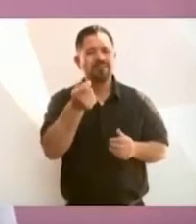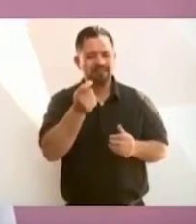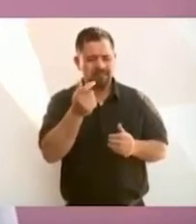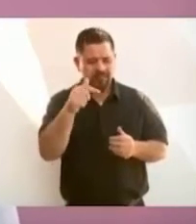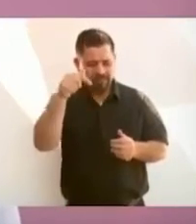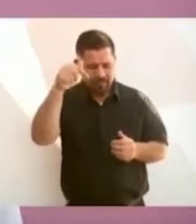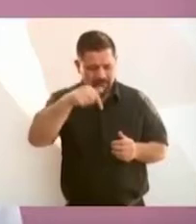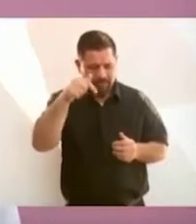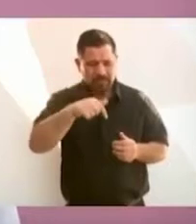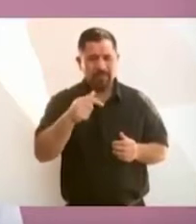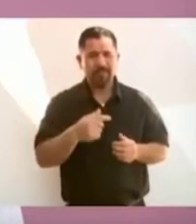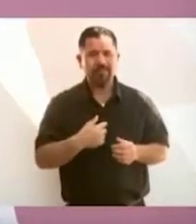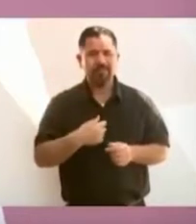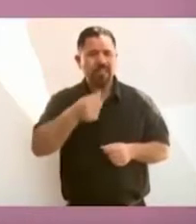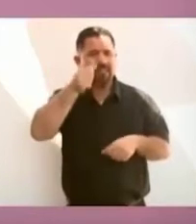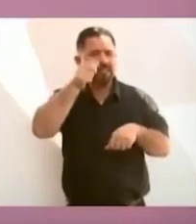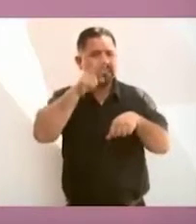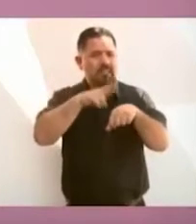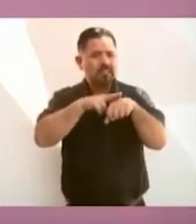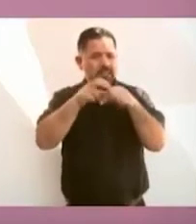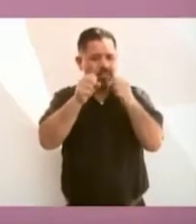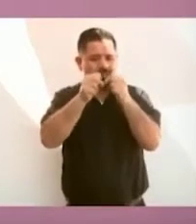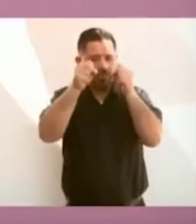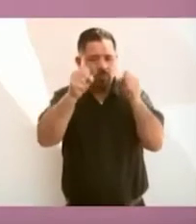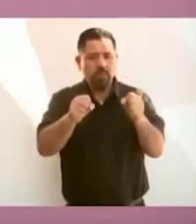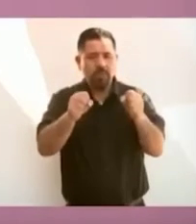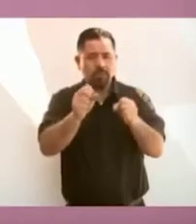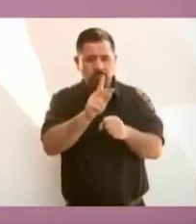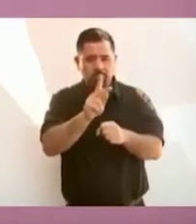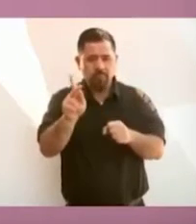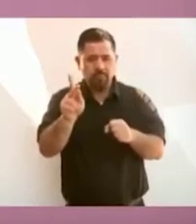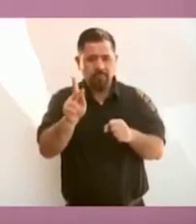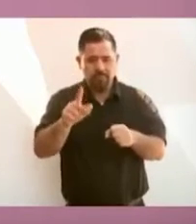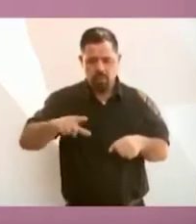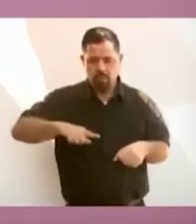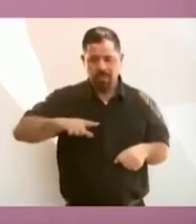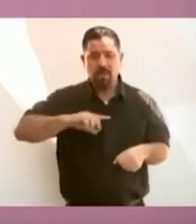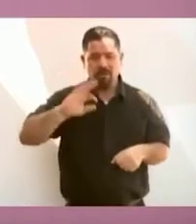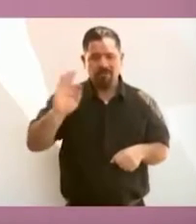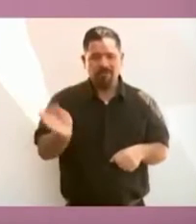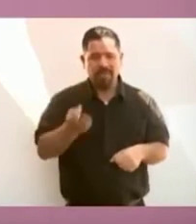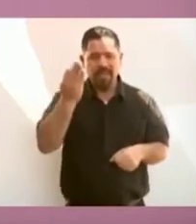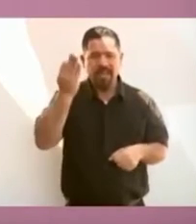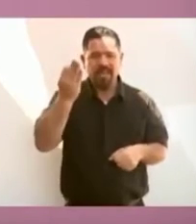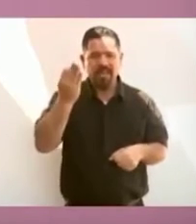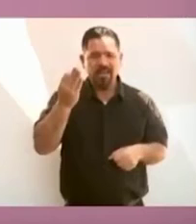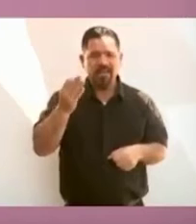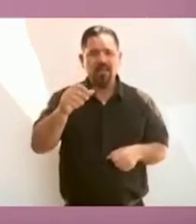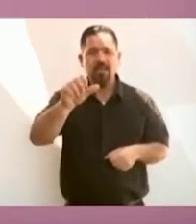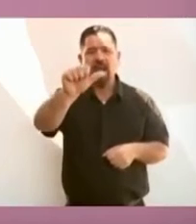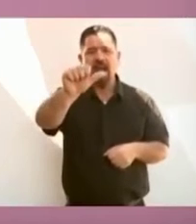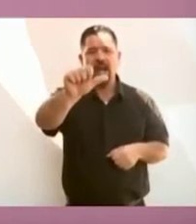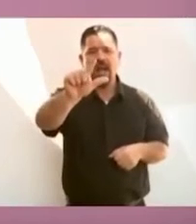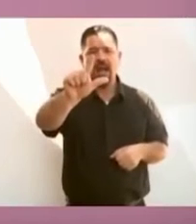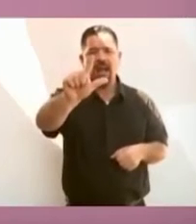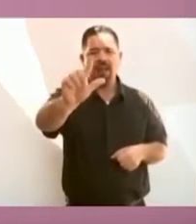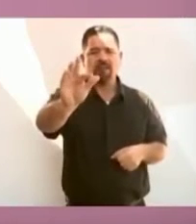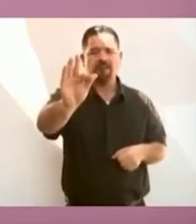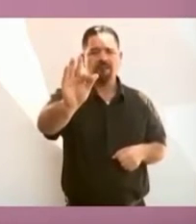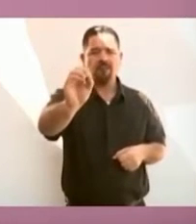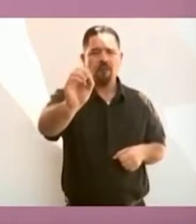el secretario de Seguridad Pública del Gobierno Federal, Alfonso Durazo, es